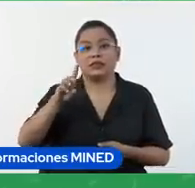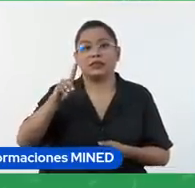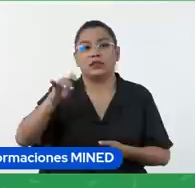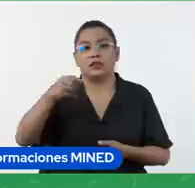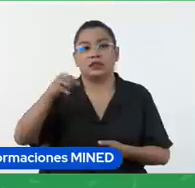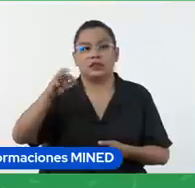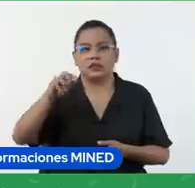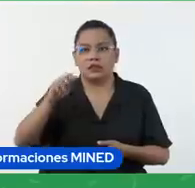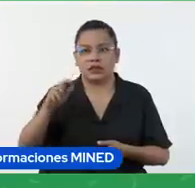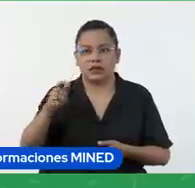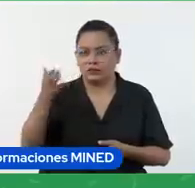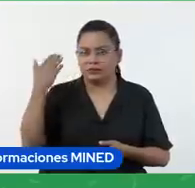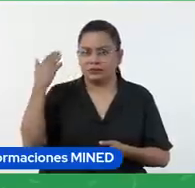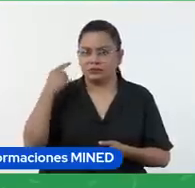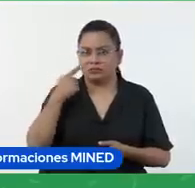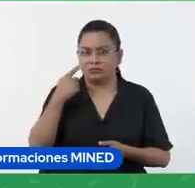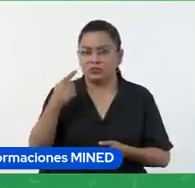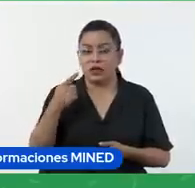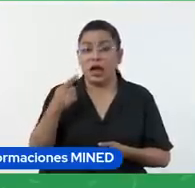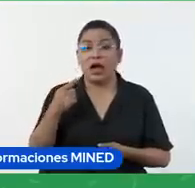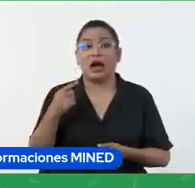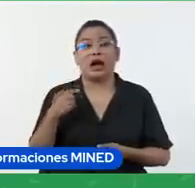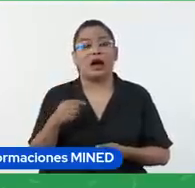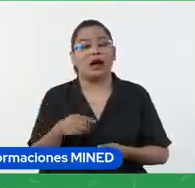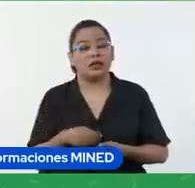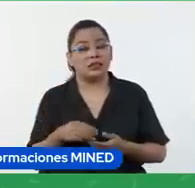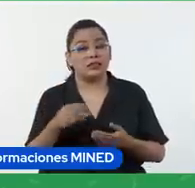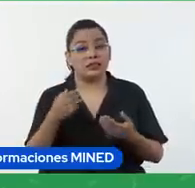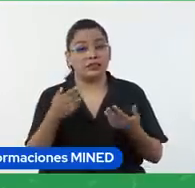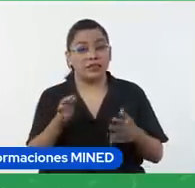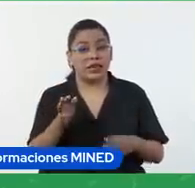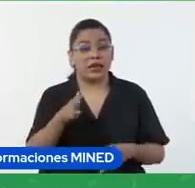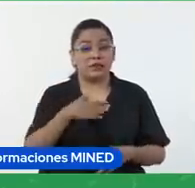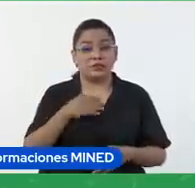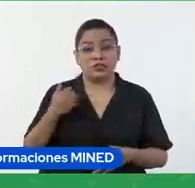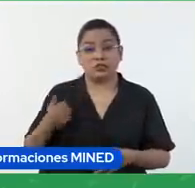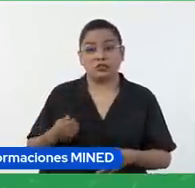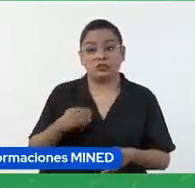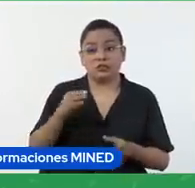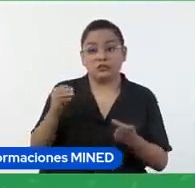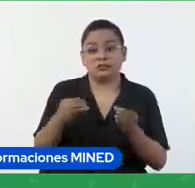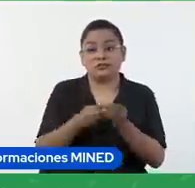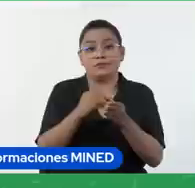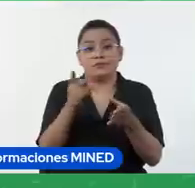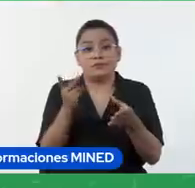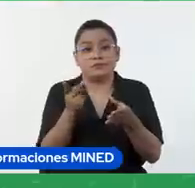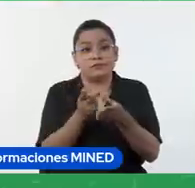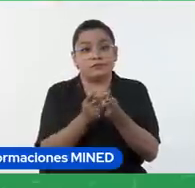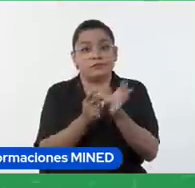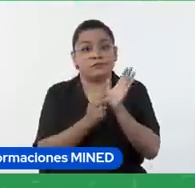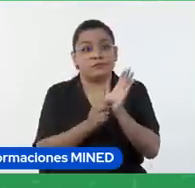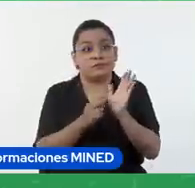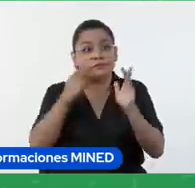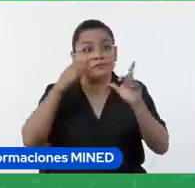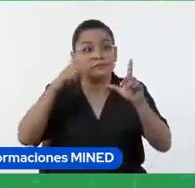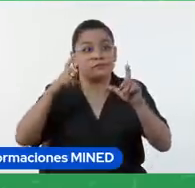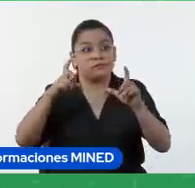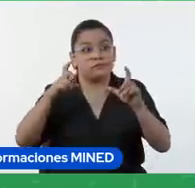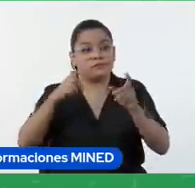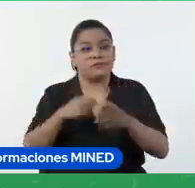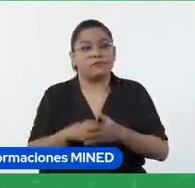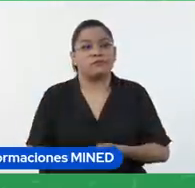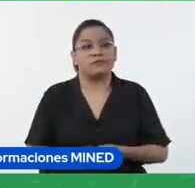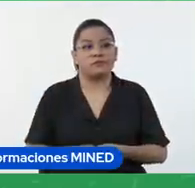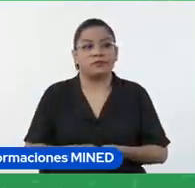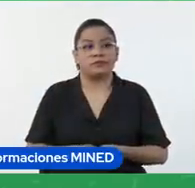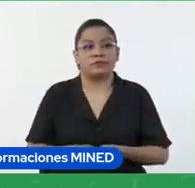la alumna sube en su portafolio la evidencia la imagen que era una fotografía de